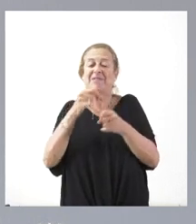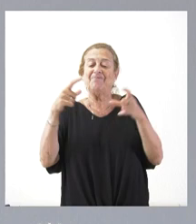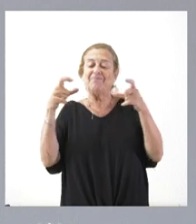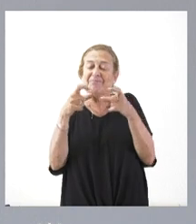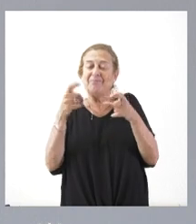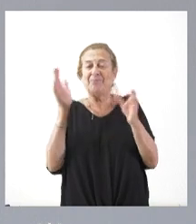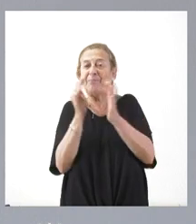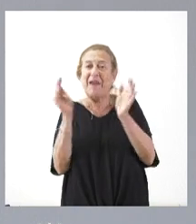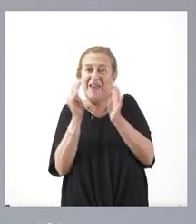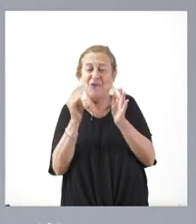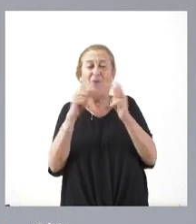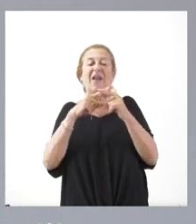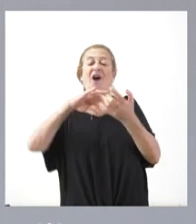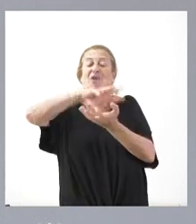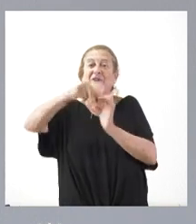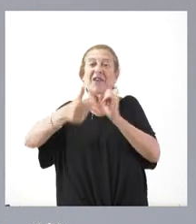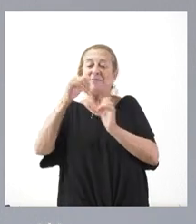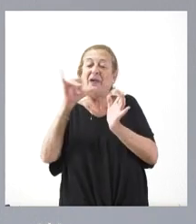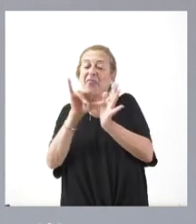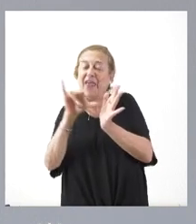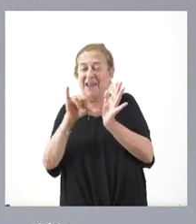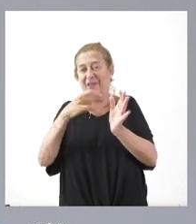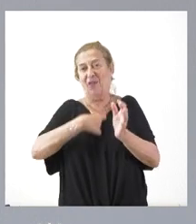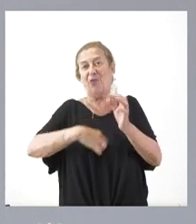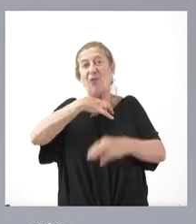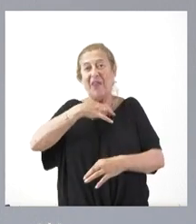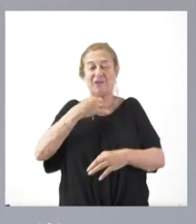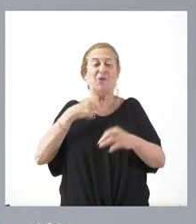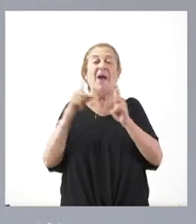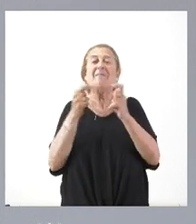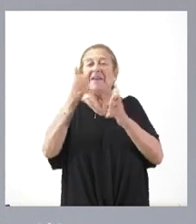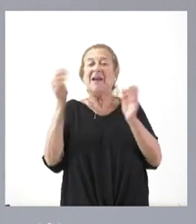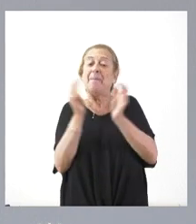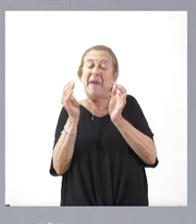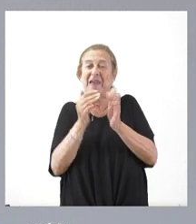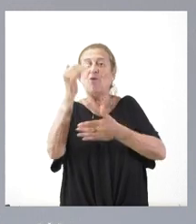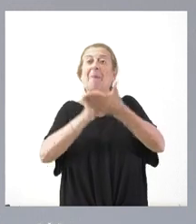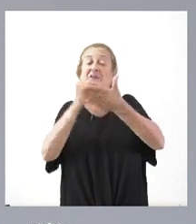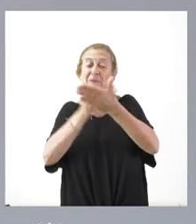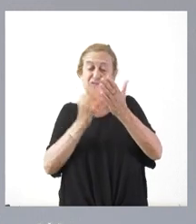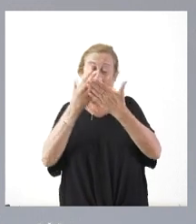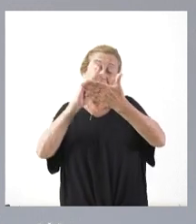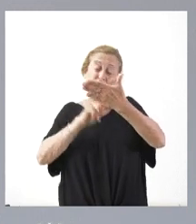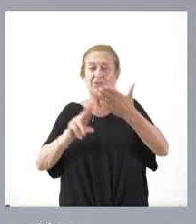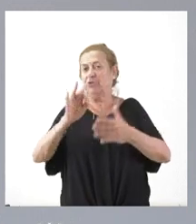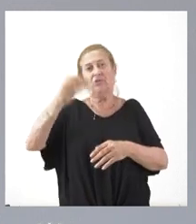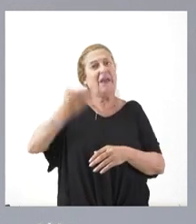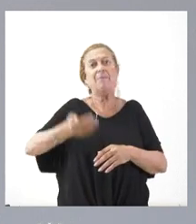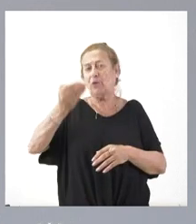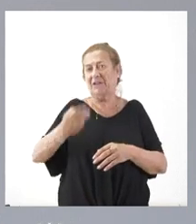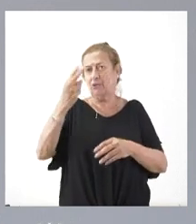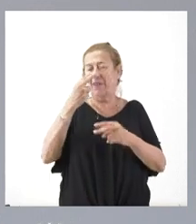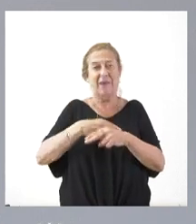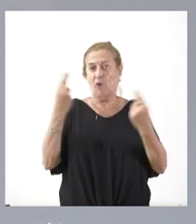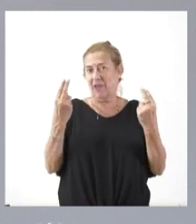de noticias más cercanas a los ciudadanos, de tamaño más pequeño y con menos lectores, pero que son muy importantes en una democracia